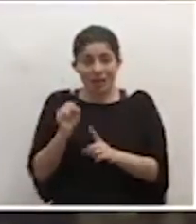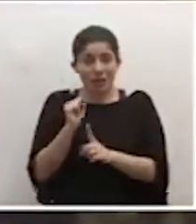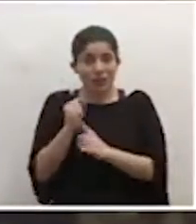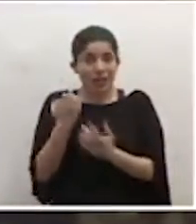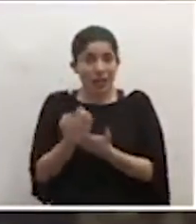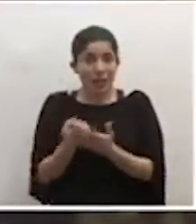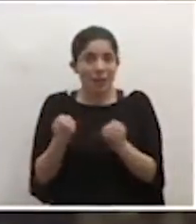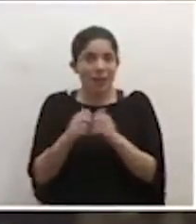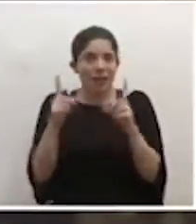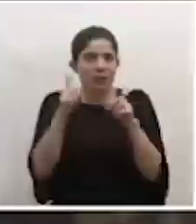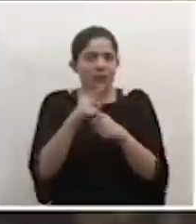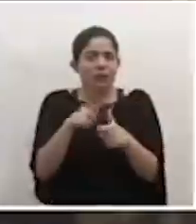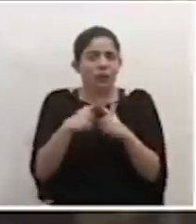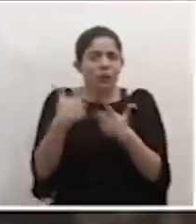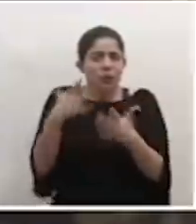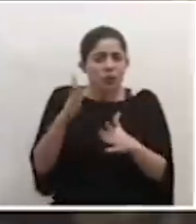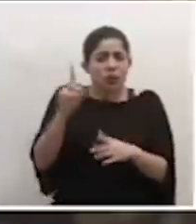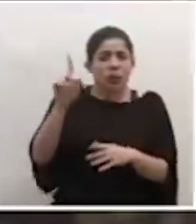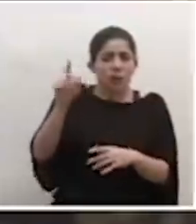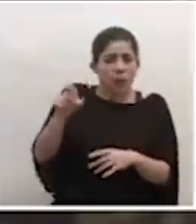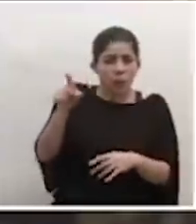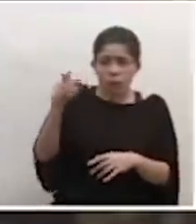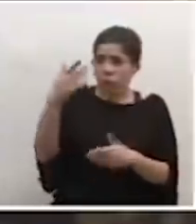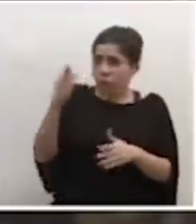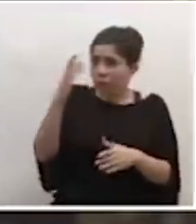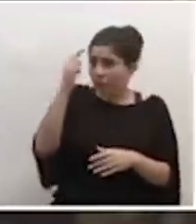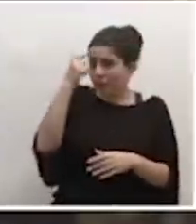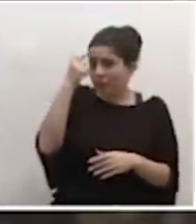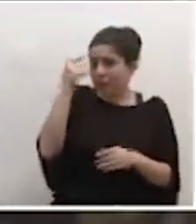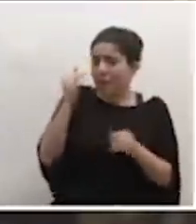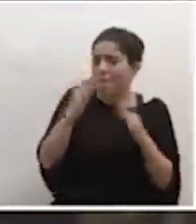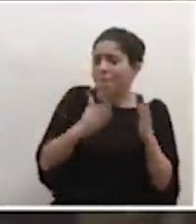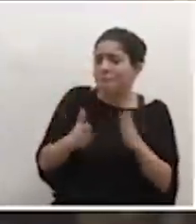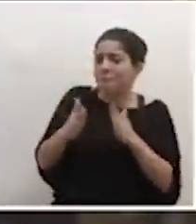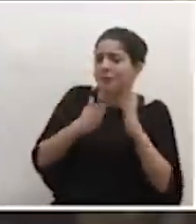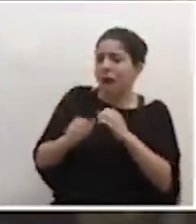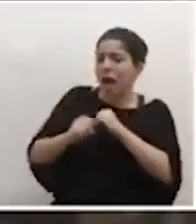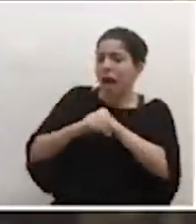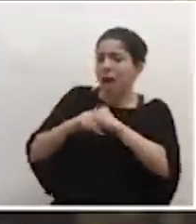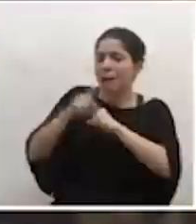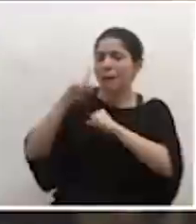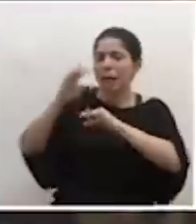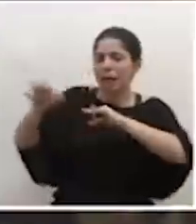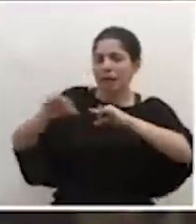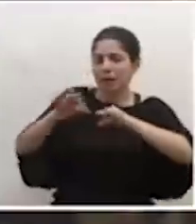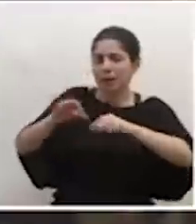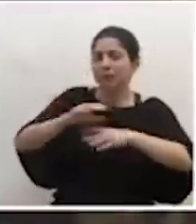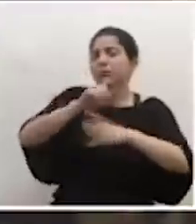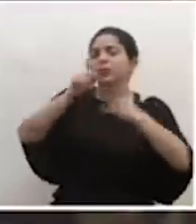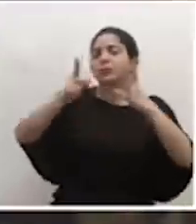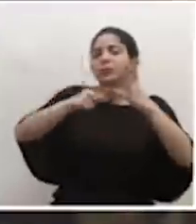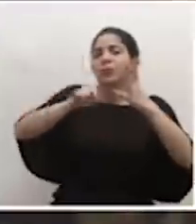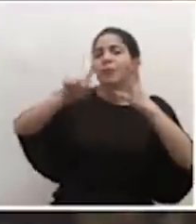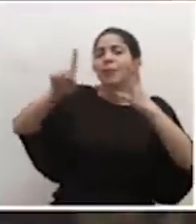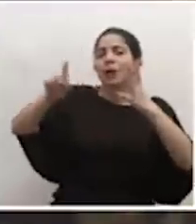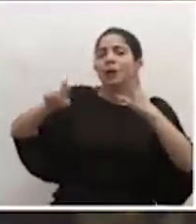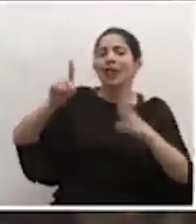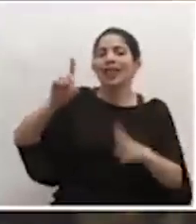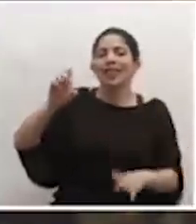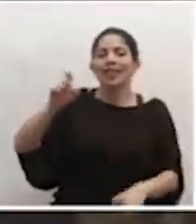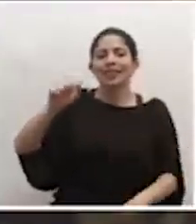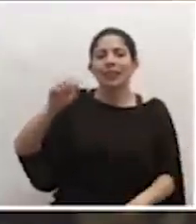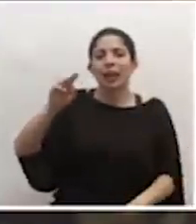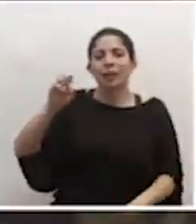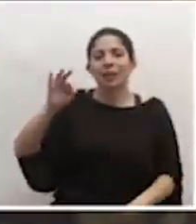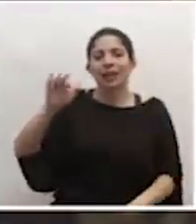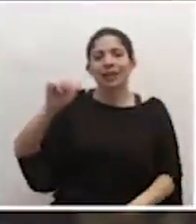poco más complejo. Entonces, quiero saber si han pensado ya en campañas específicas. Y la otra consulta que tengo tiene que ver con la dexametasona,